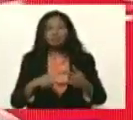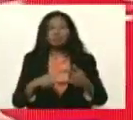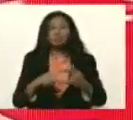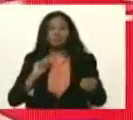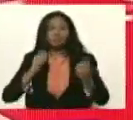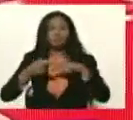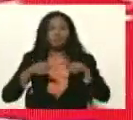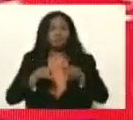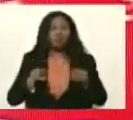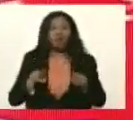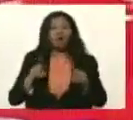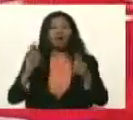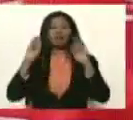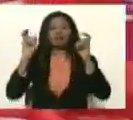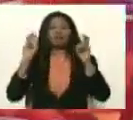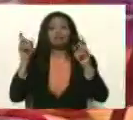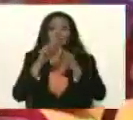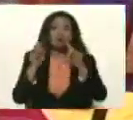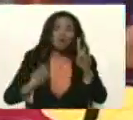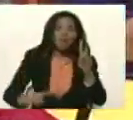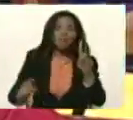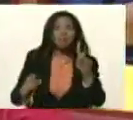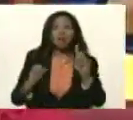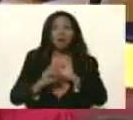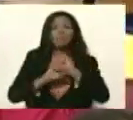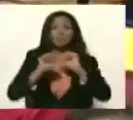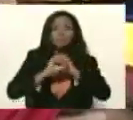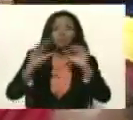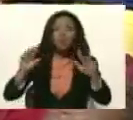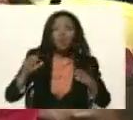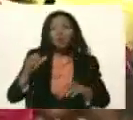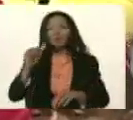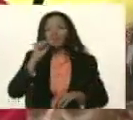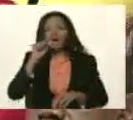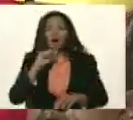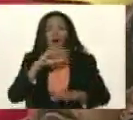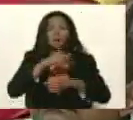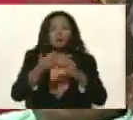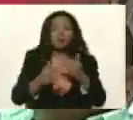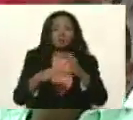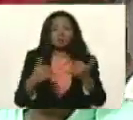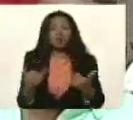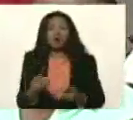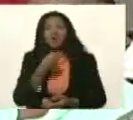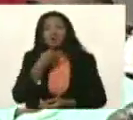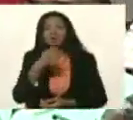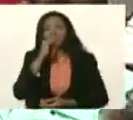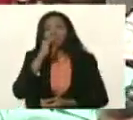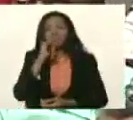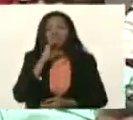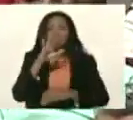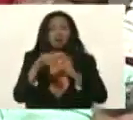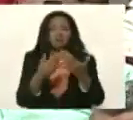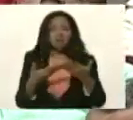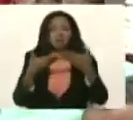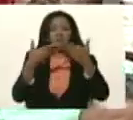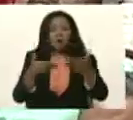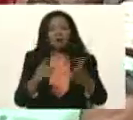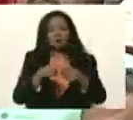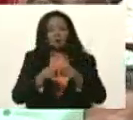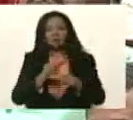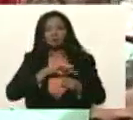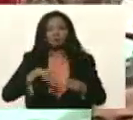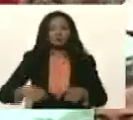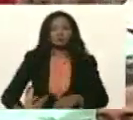transformadores para el tema eléctrico las bombas de agua y otro tipo de proyectos pero la buena noticia que usted le está dando hoy a